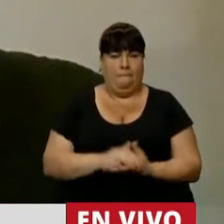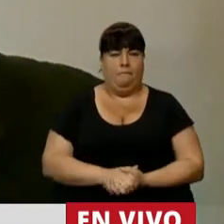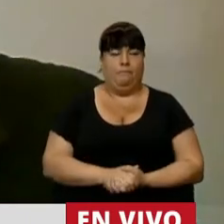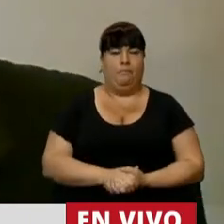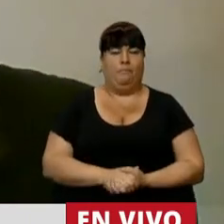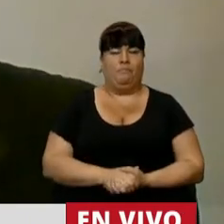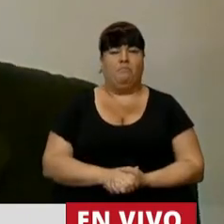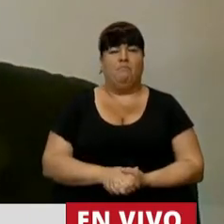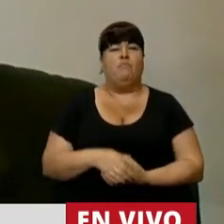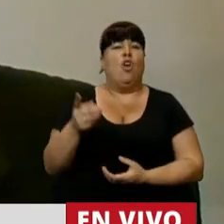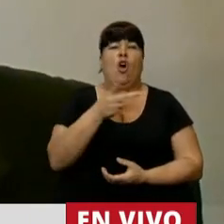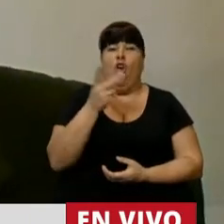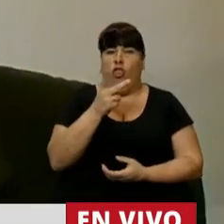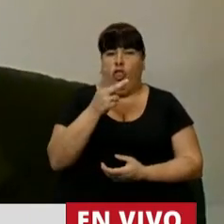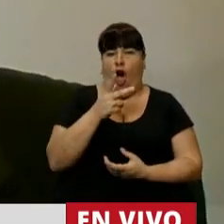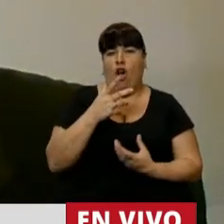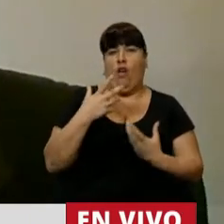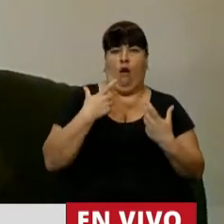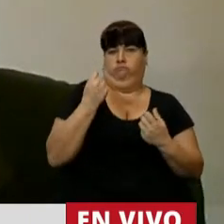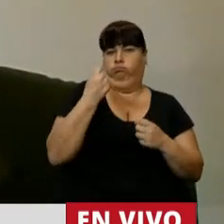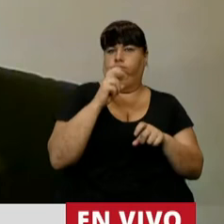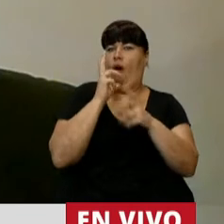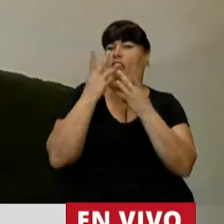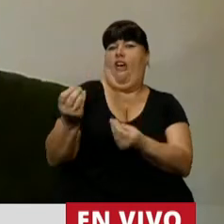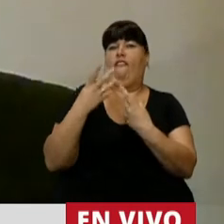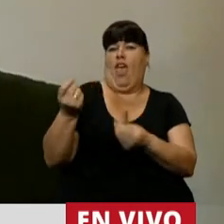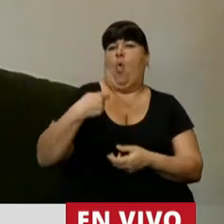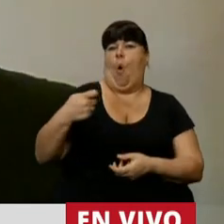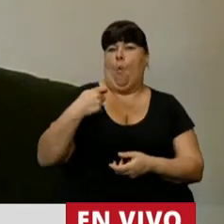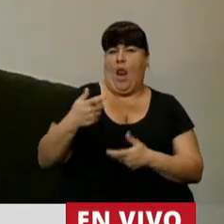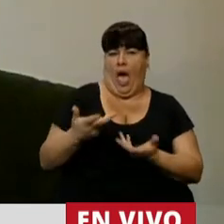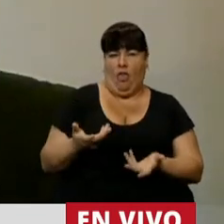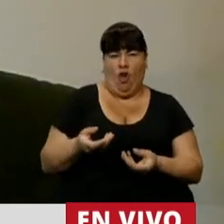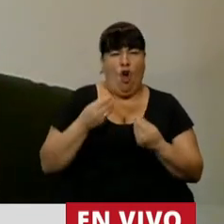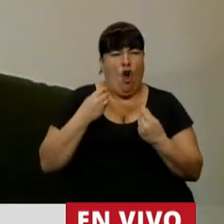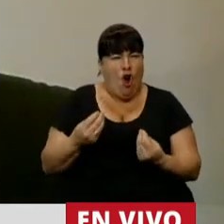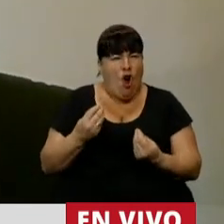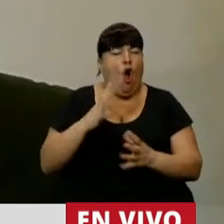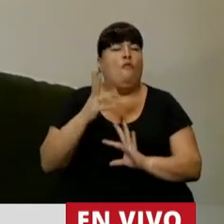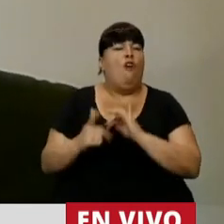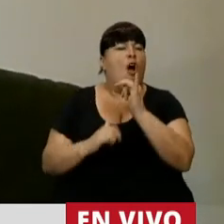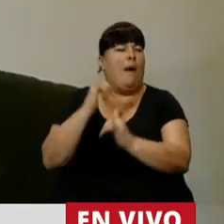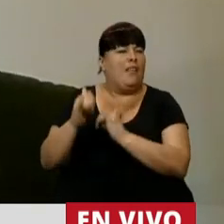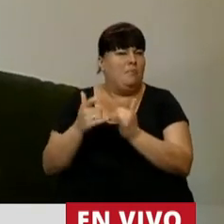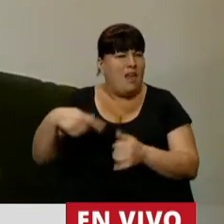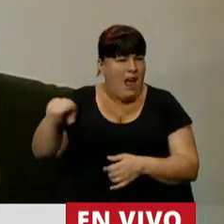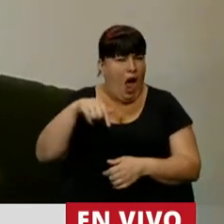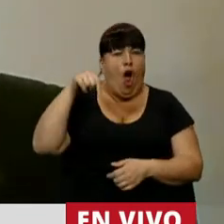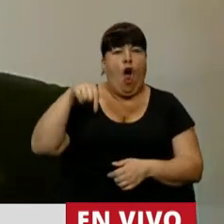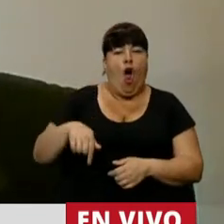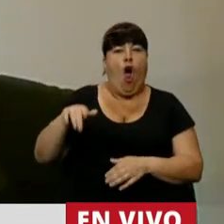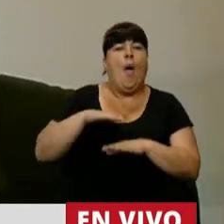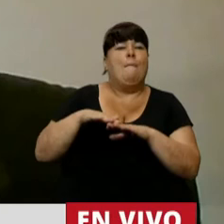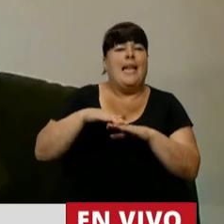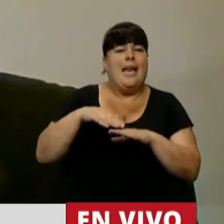si tanto defendieron unos y a otros a los jubilados ¿cómo le pueden explicar que hoy sus